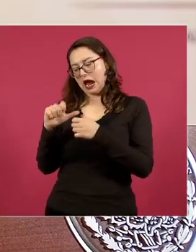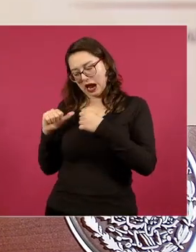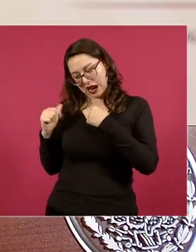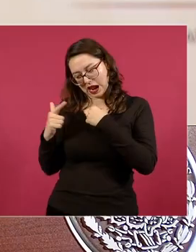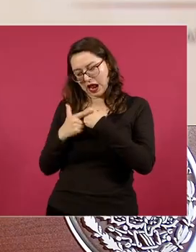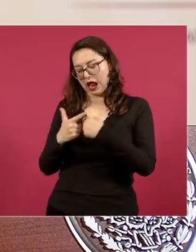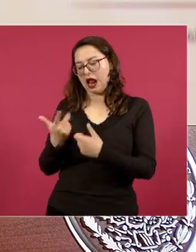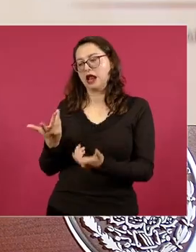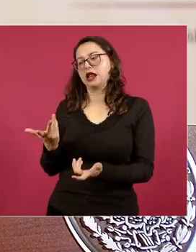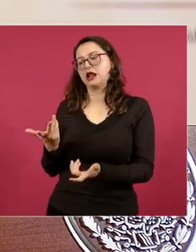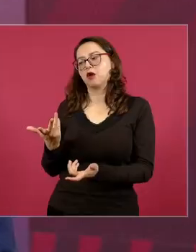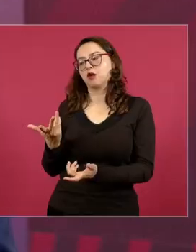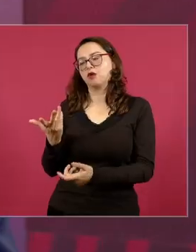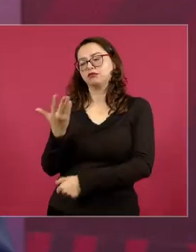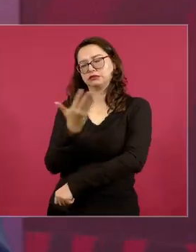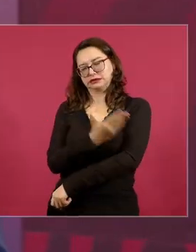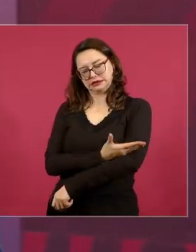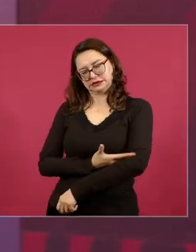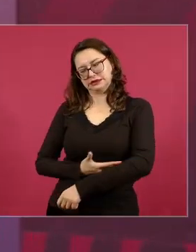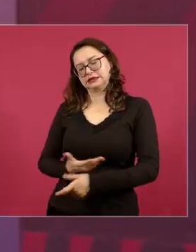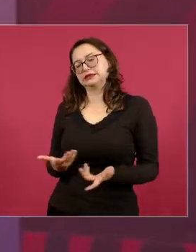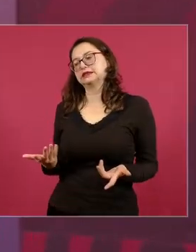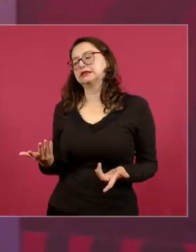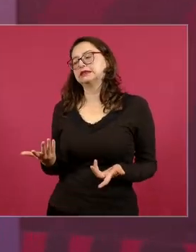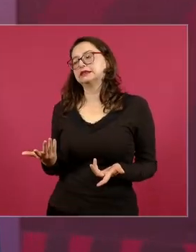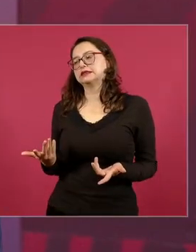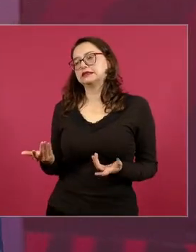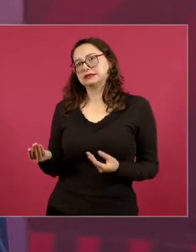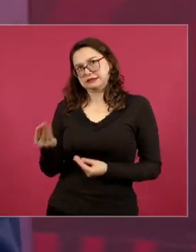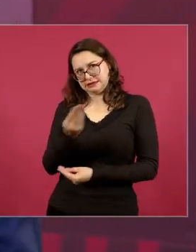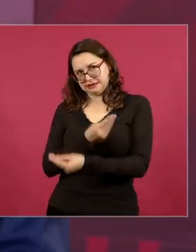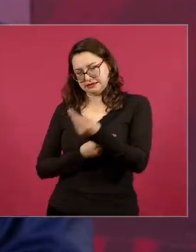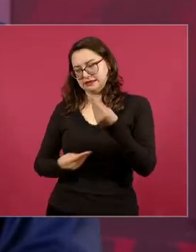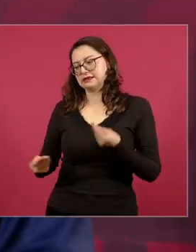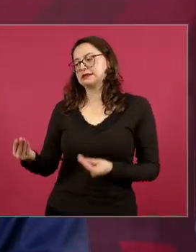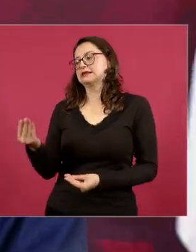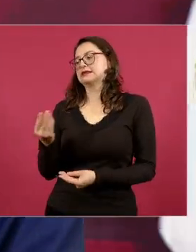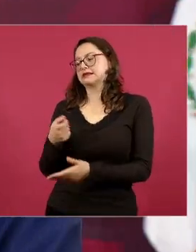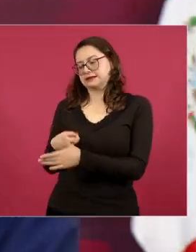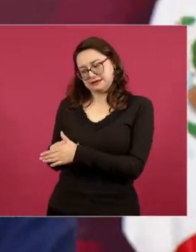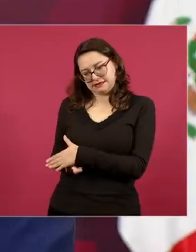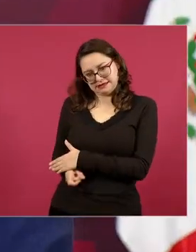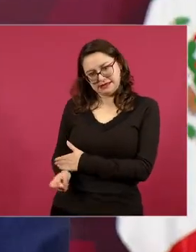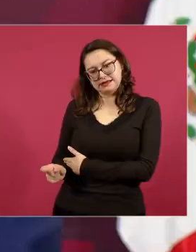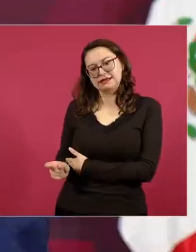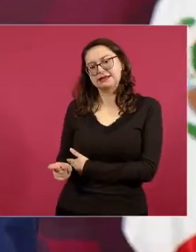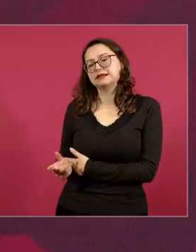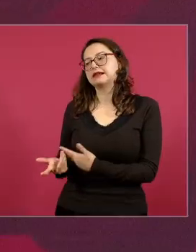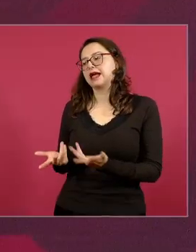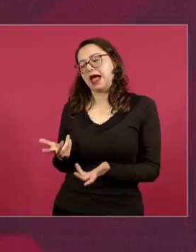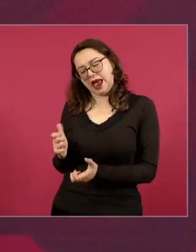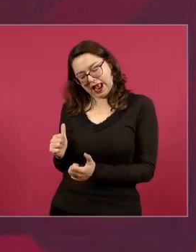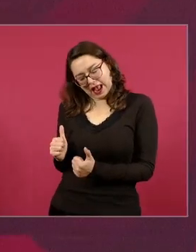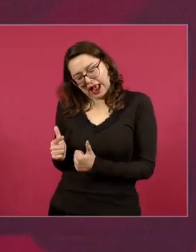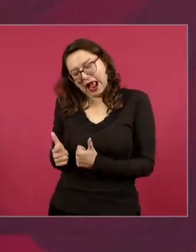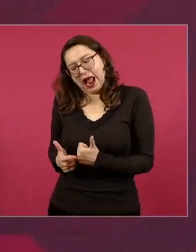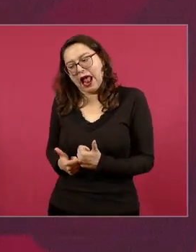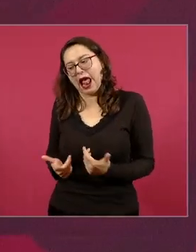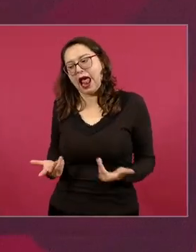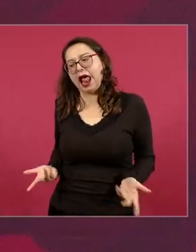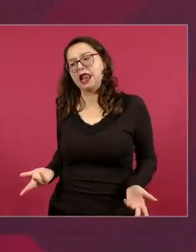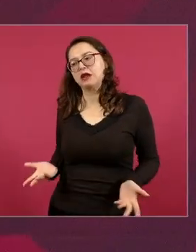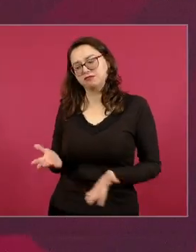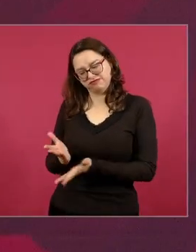te van a dar tu recompensa o coloquialmente hablando tu